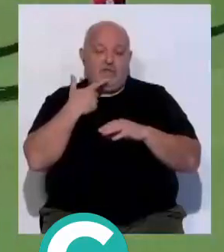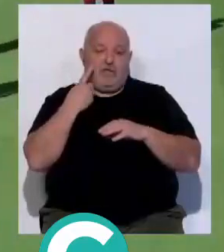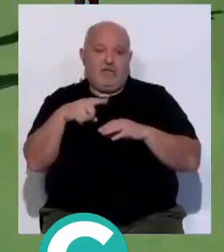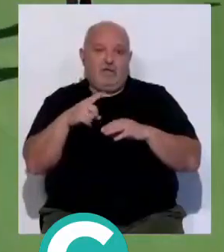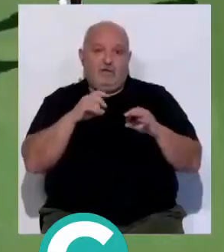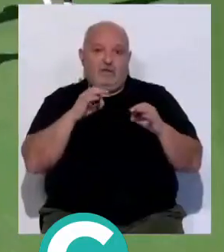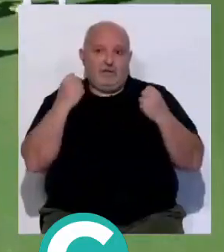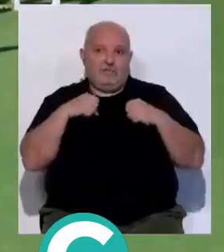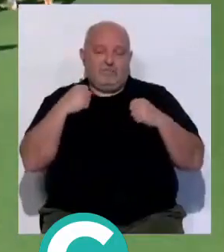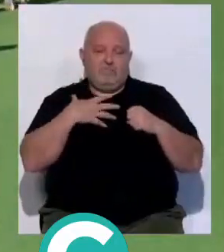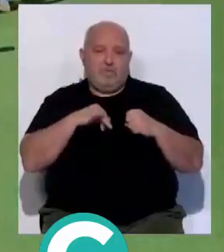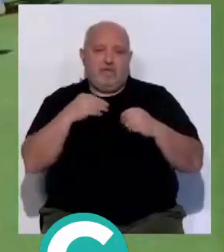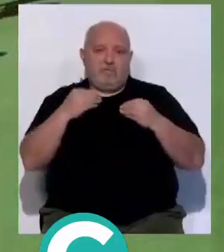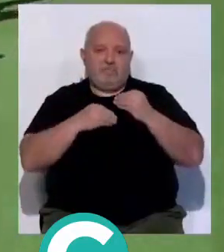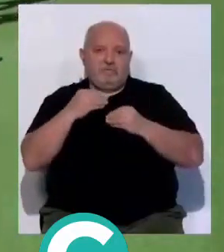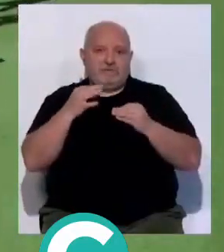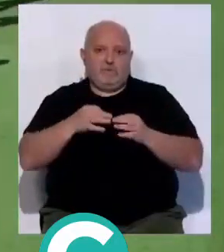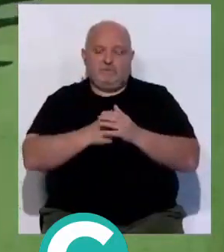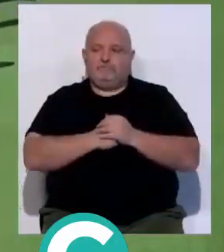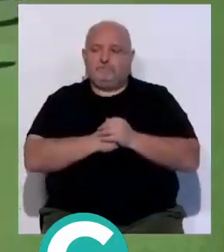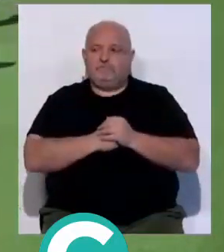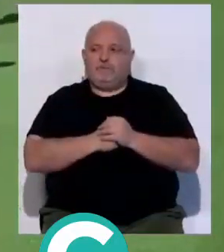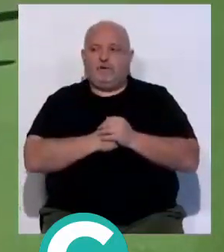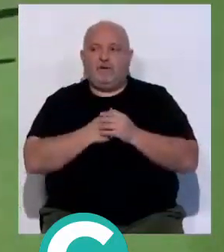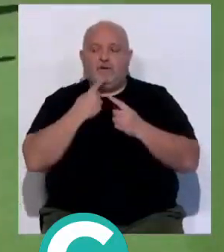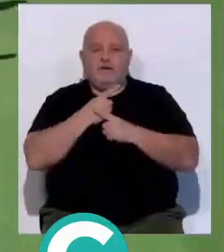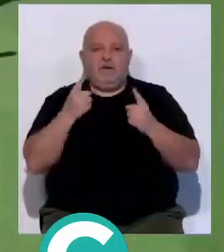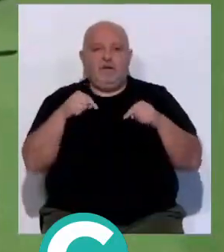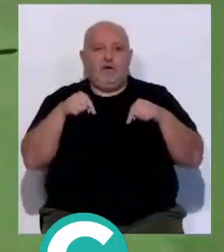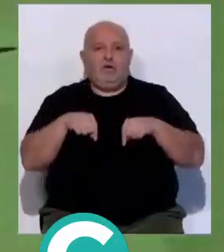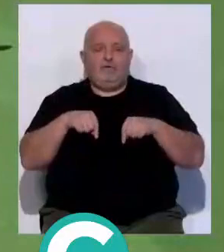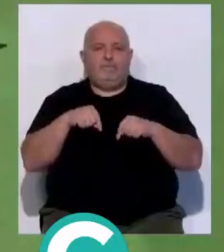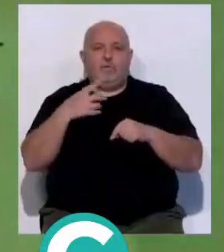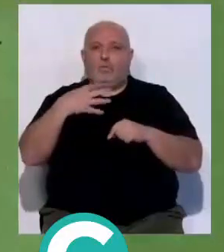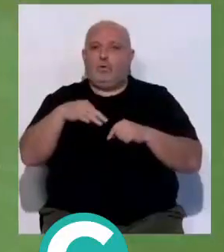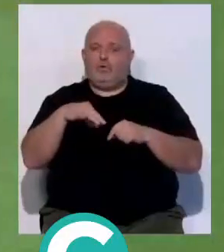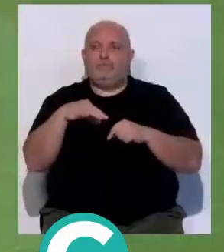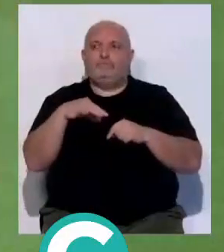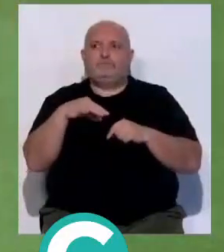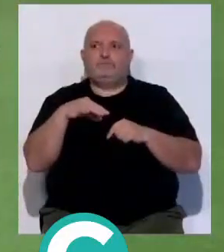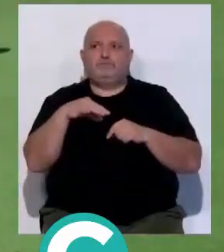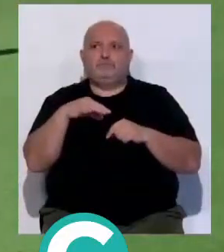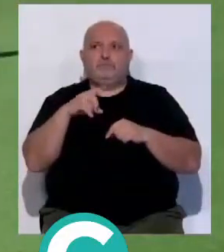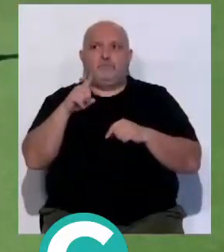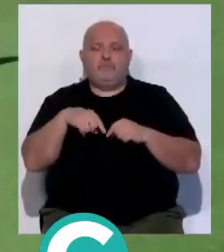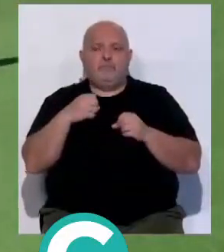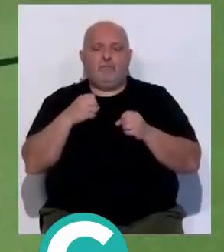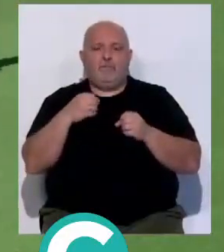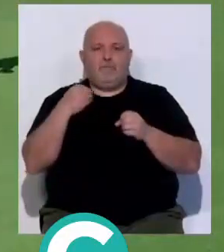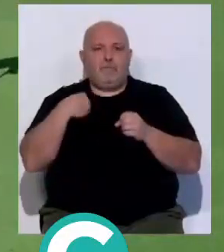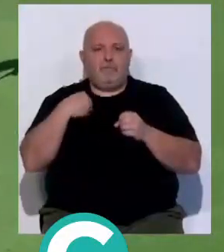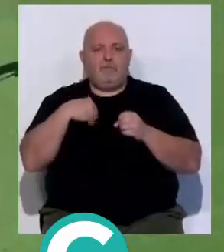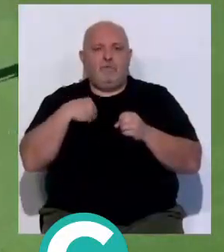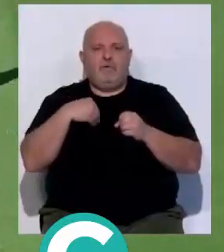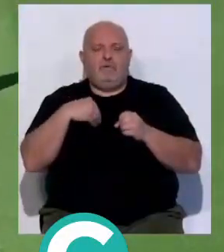parte del entrenamiento sí que habrá podido realizar seguro. Claro, es decir que hoy el único, que ahora también hablaremos es